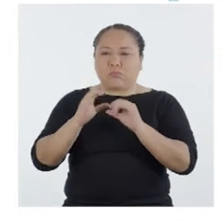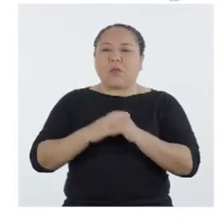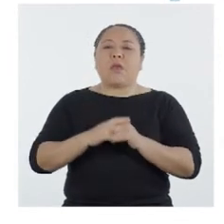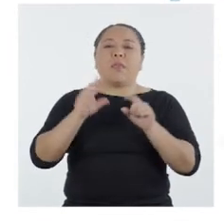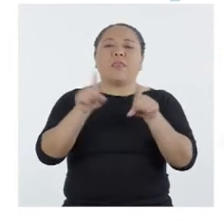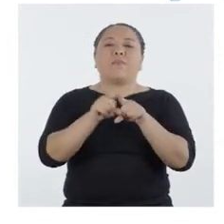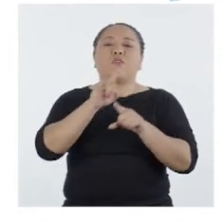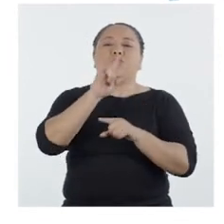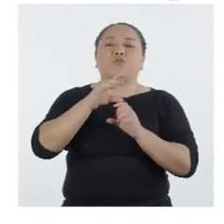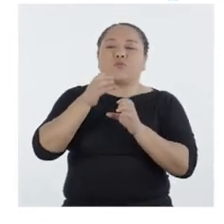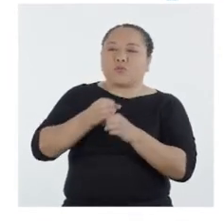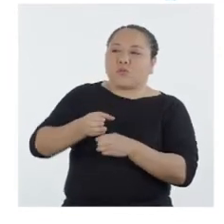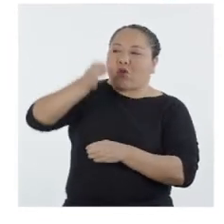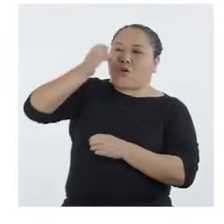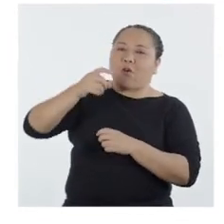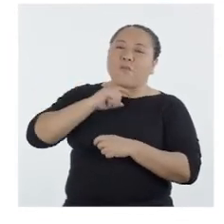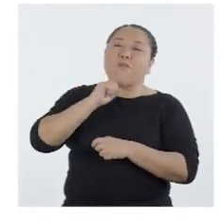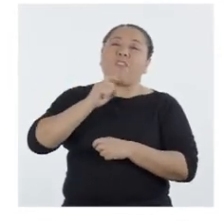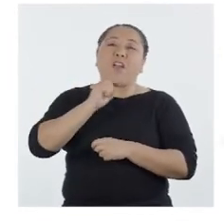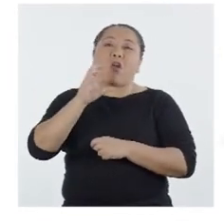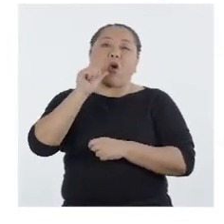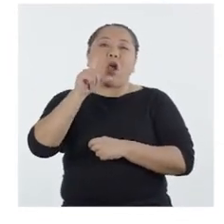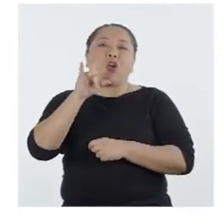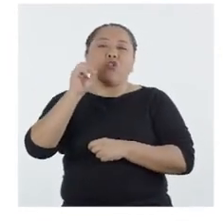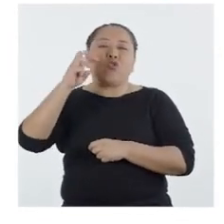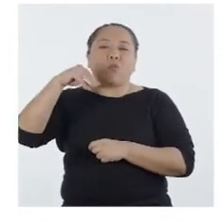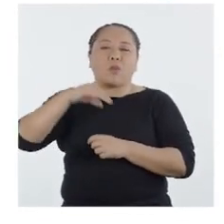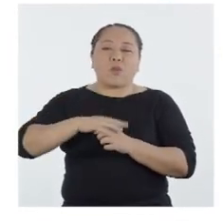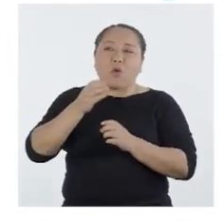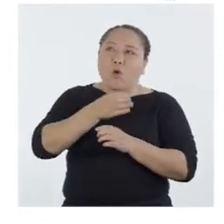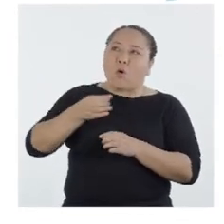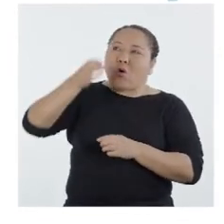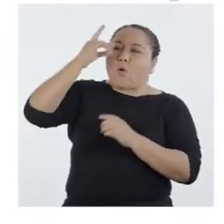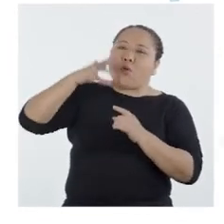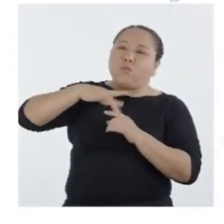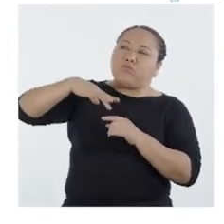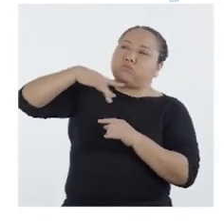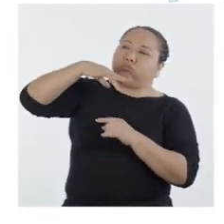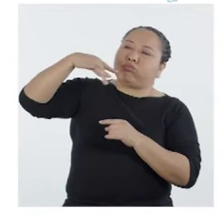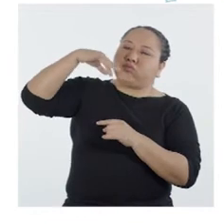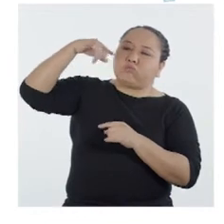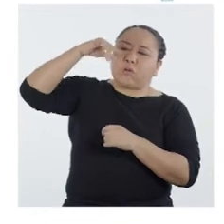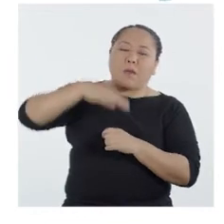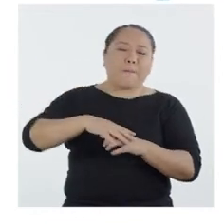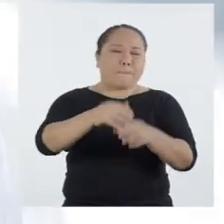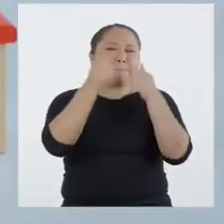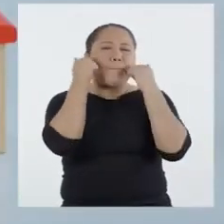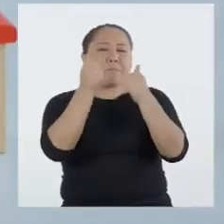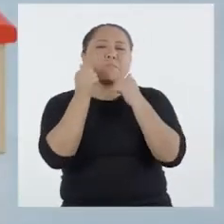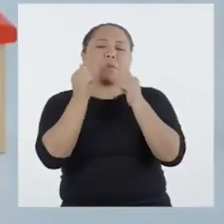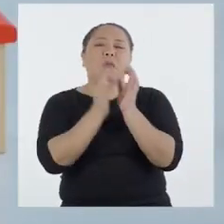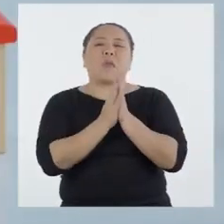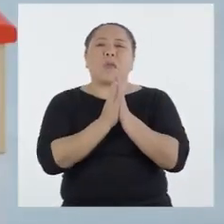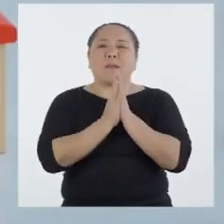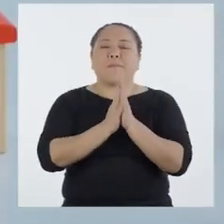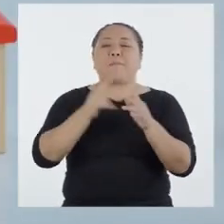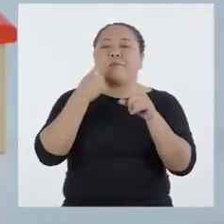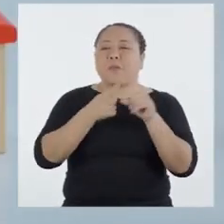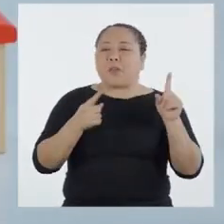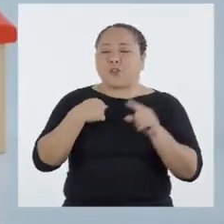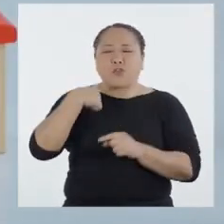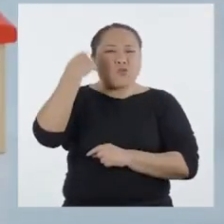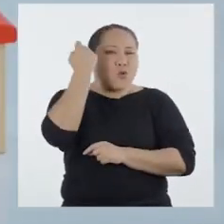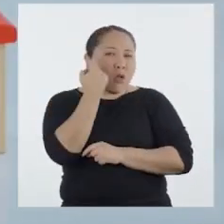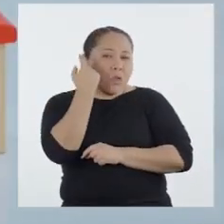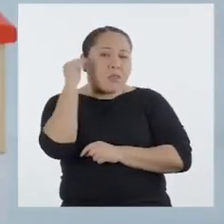Además, usamos un tubo de fierro o aluminio como desfogue de los gases. ¡Muy bien! Pero